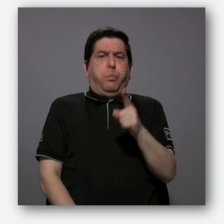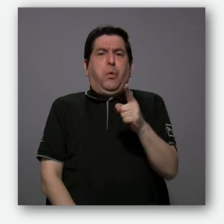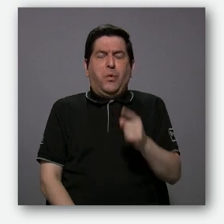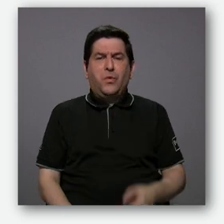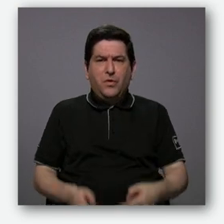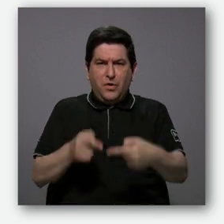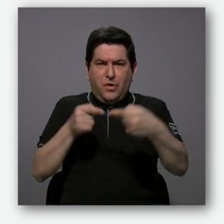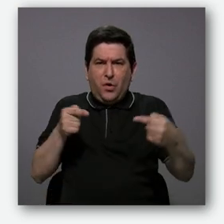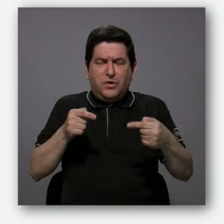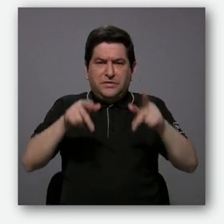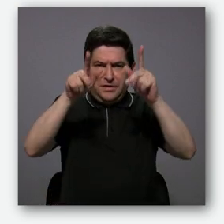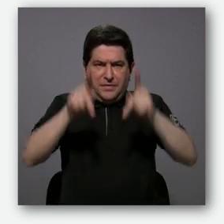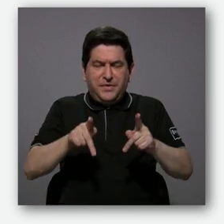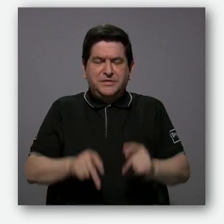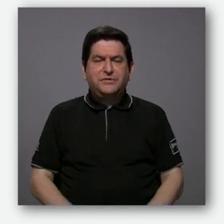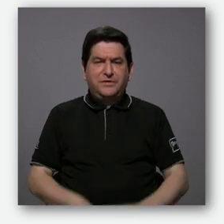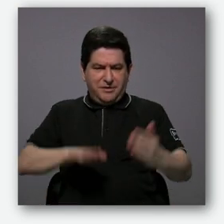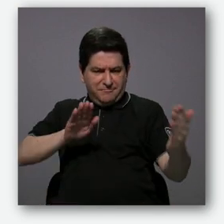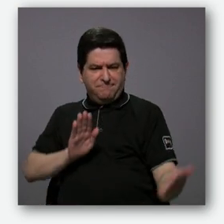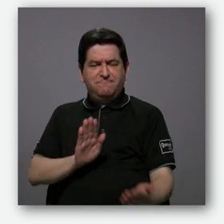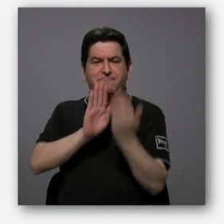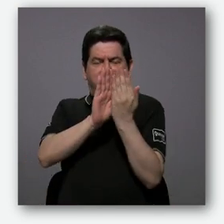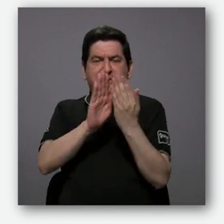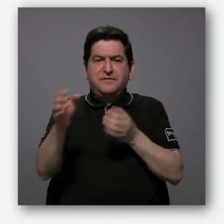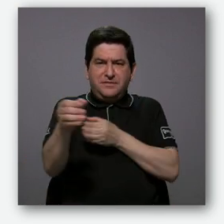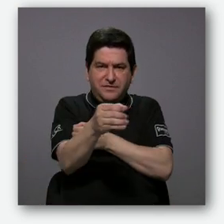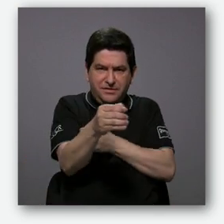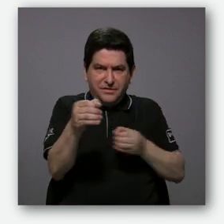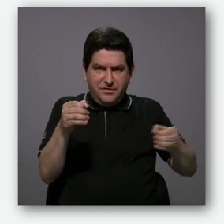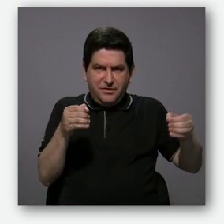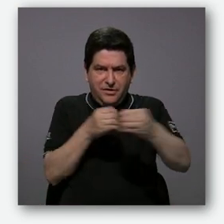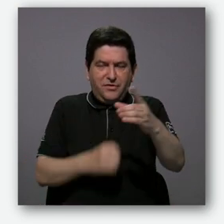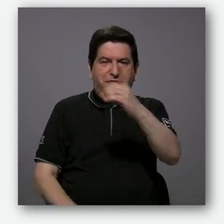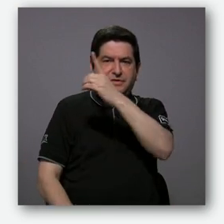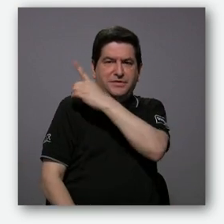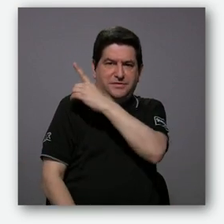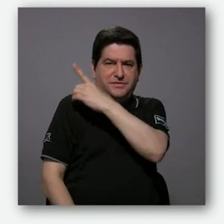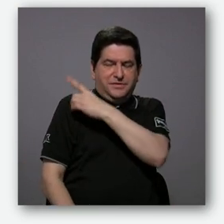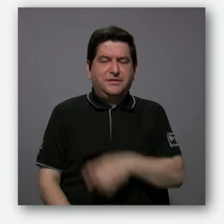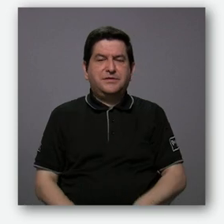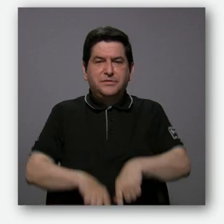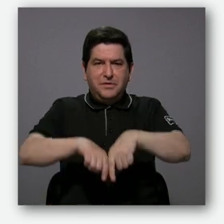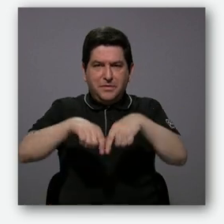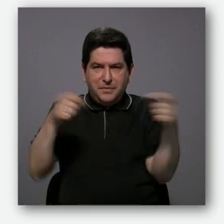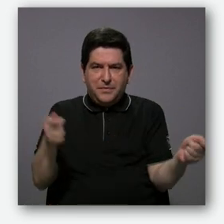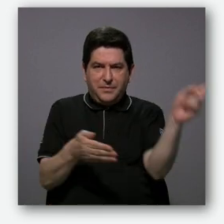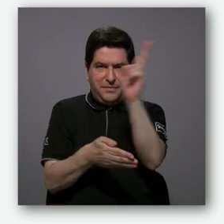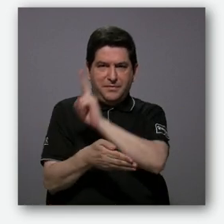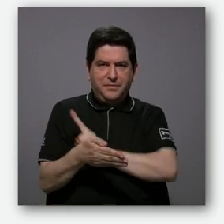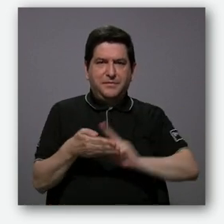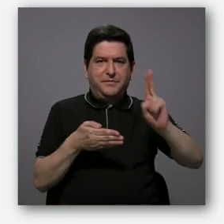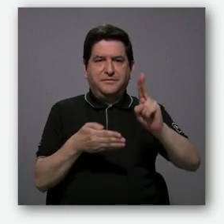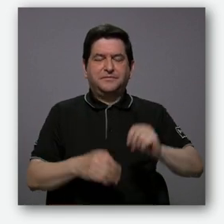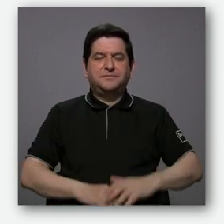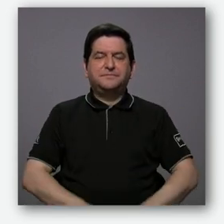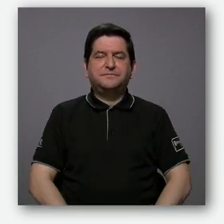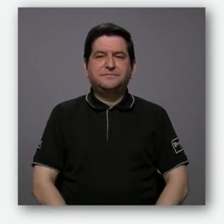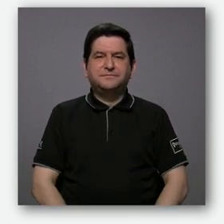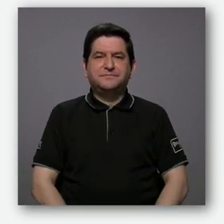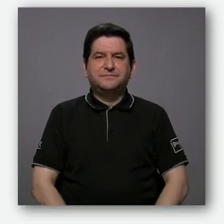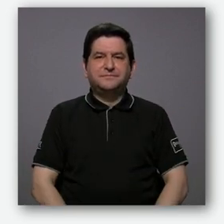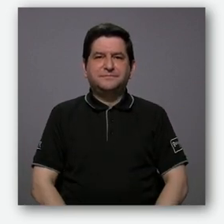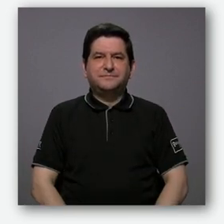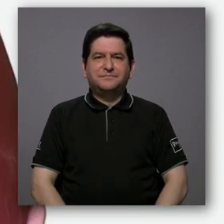el botón de la blusa contra cualquier persona que se me pusiera al frente en la oficina de la dirección del Semanario